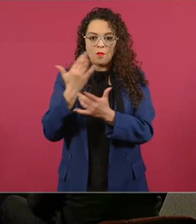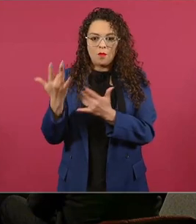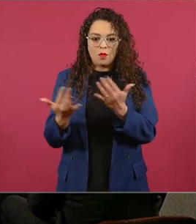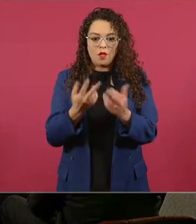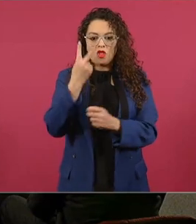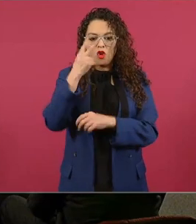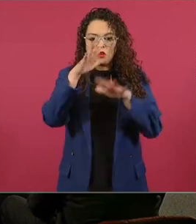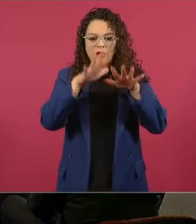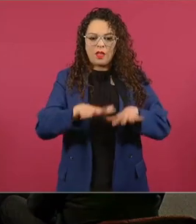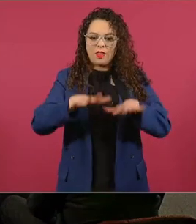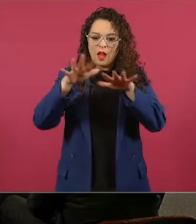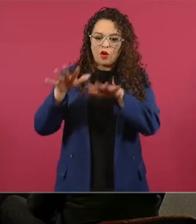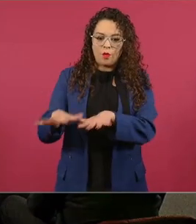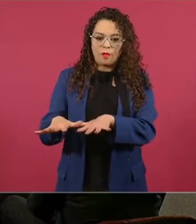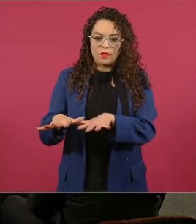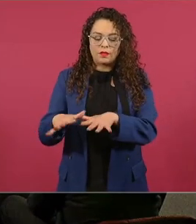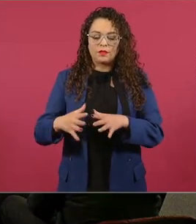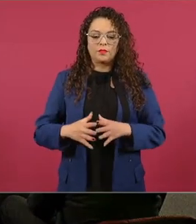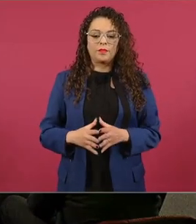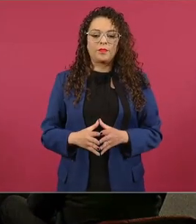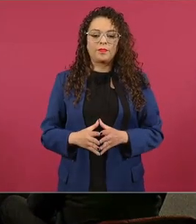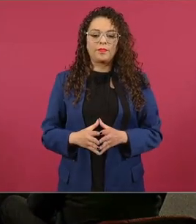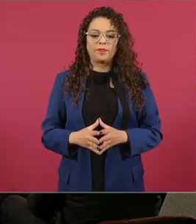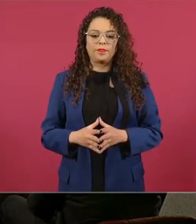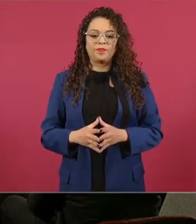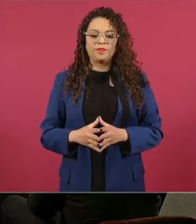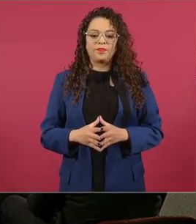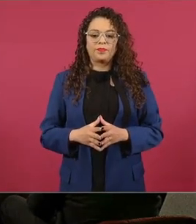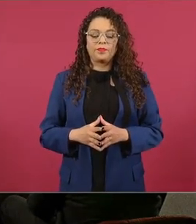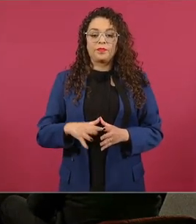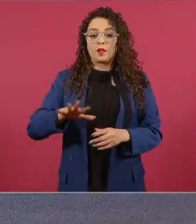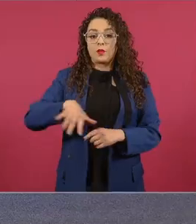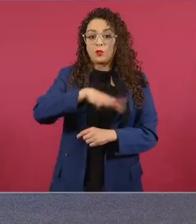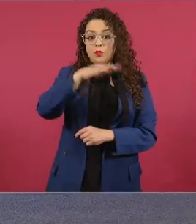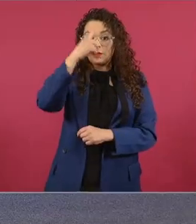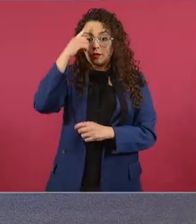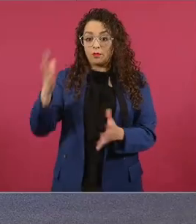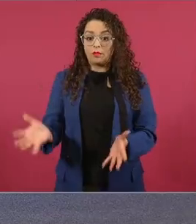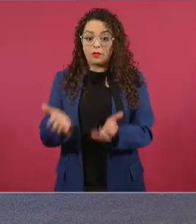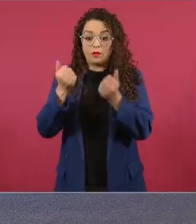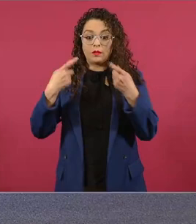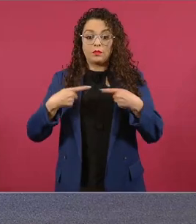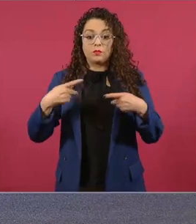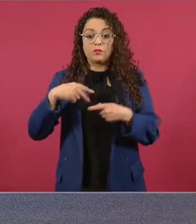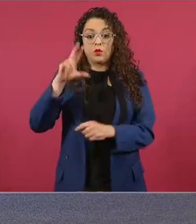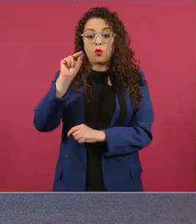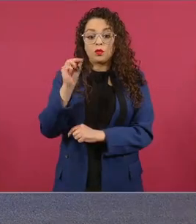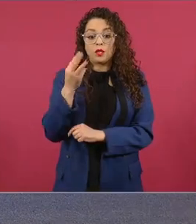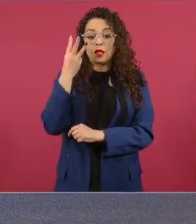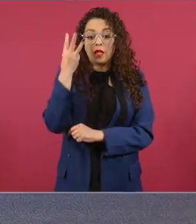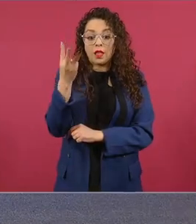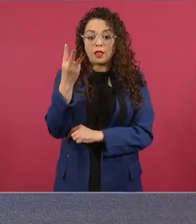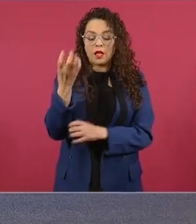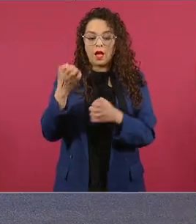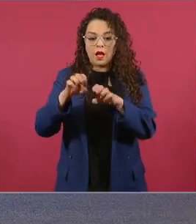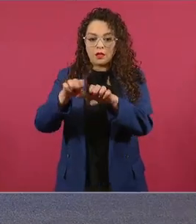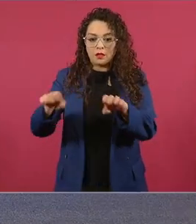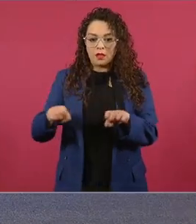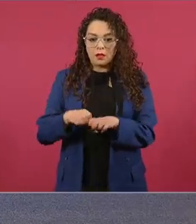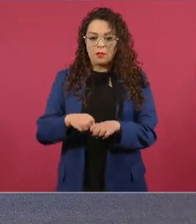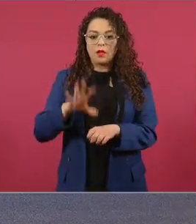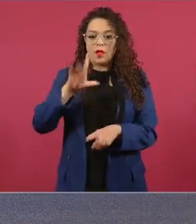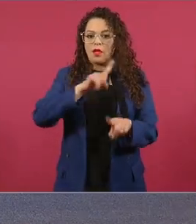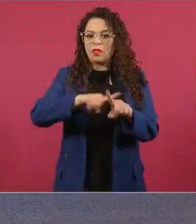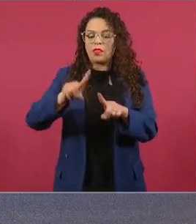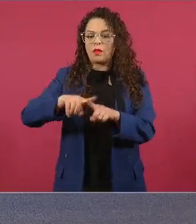Adelante, por favor. Operaciones de búsqueda y rescate, 83 operaciones, 65 rescates